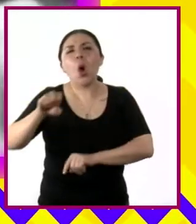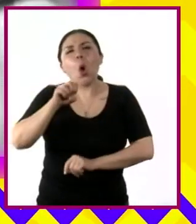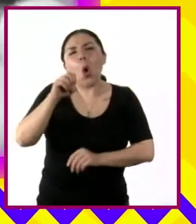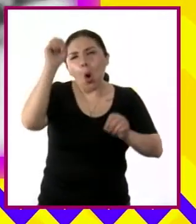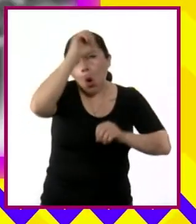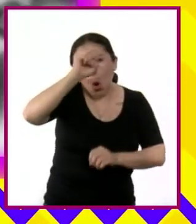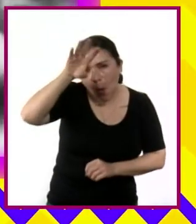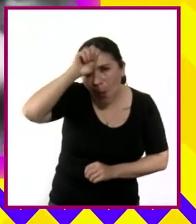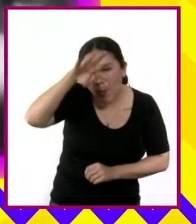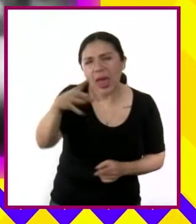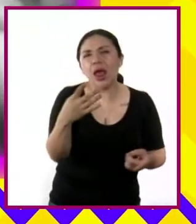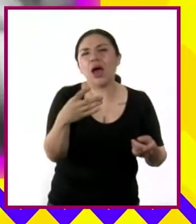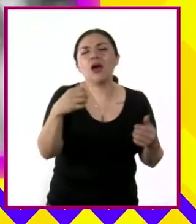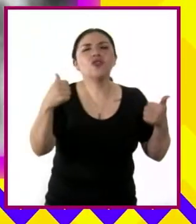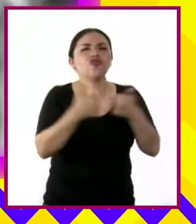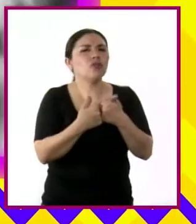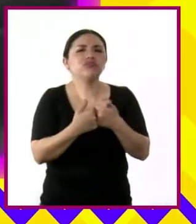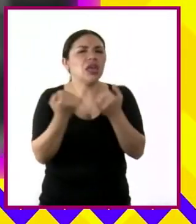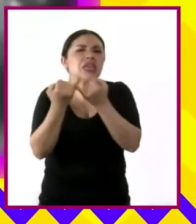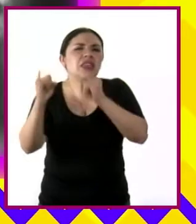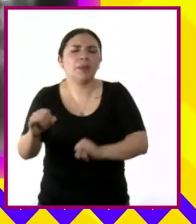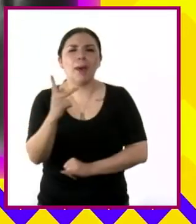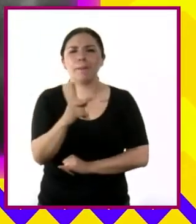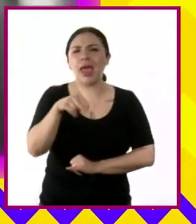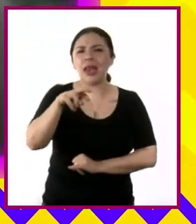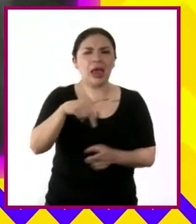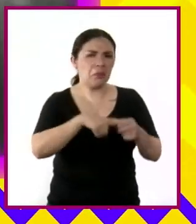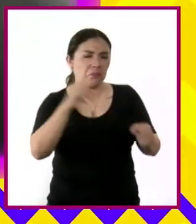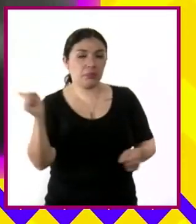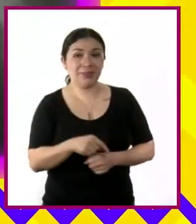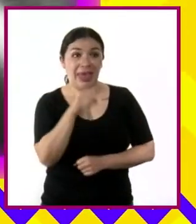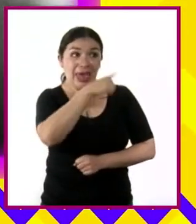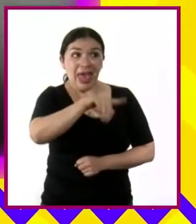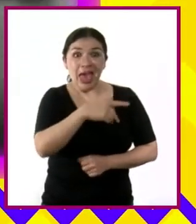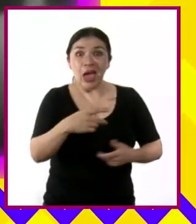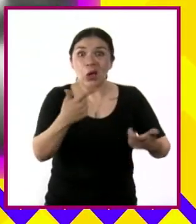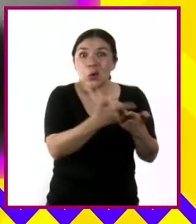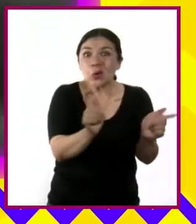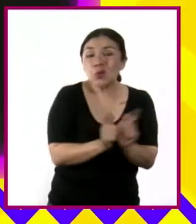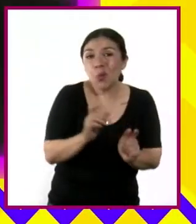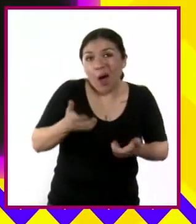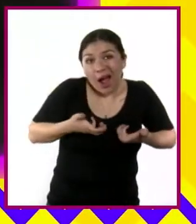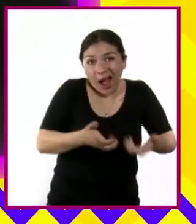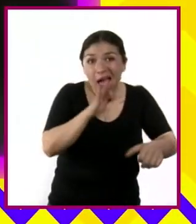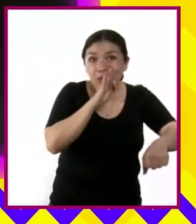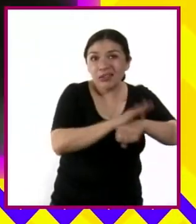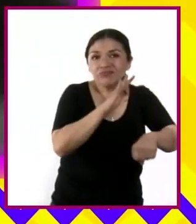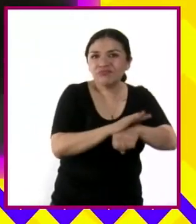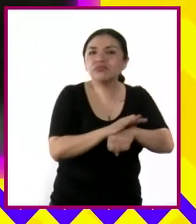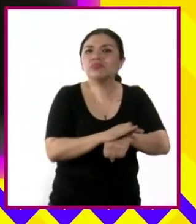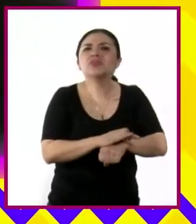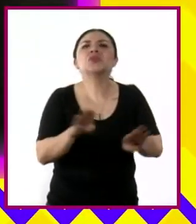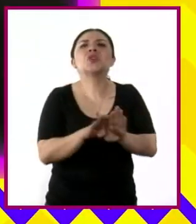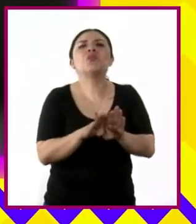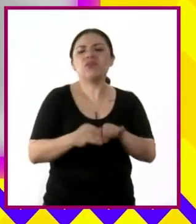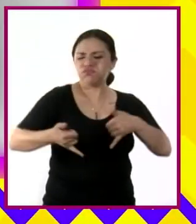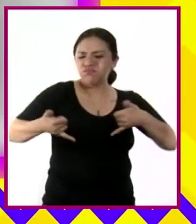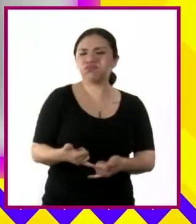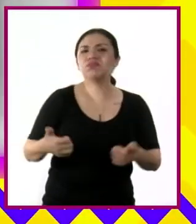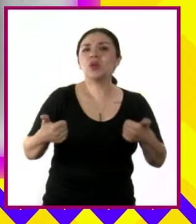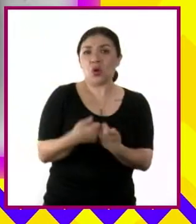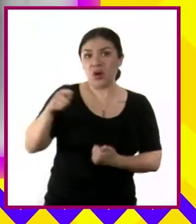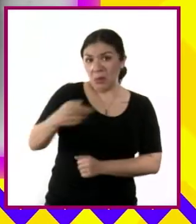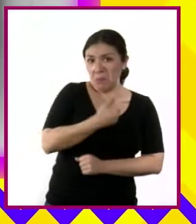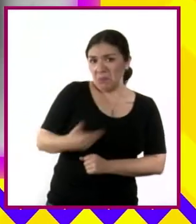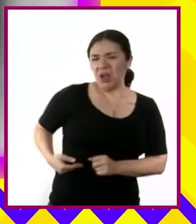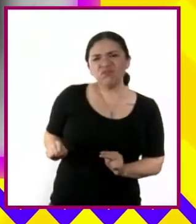independientes al PNR, lo que provocó que los callistas desafiaran la autoridad del presidente y